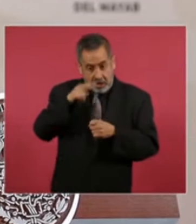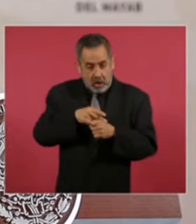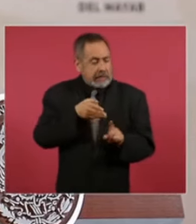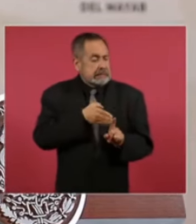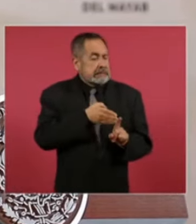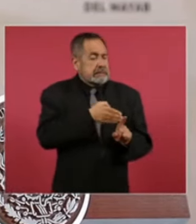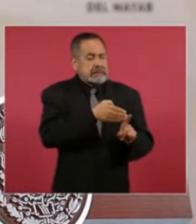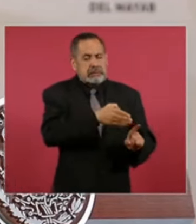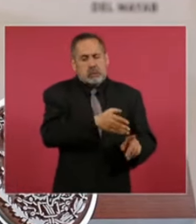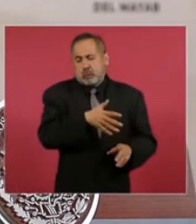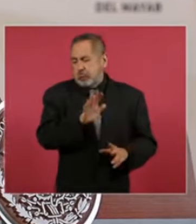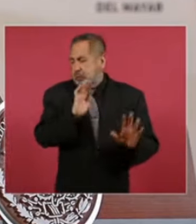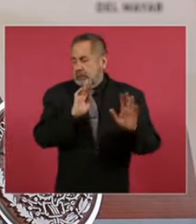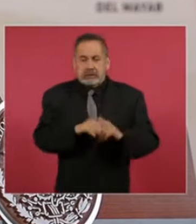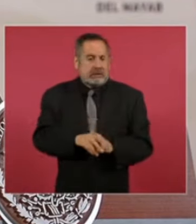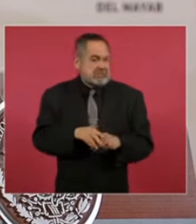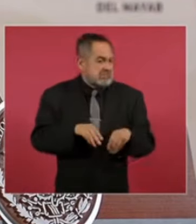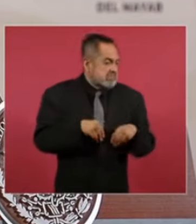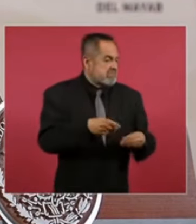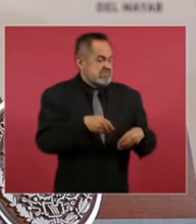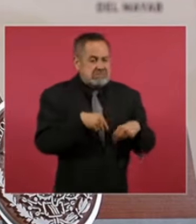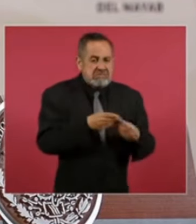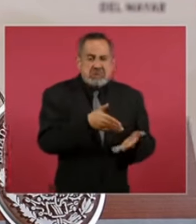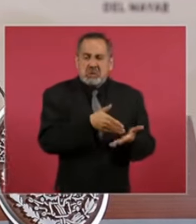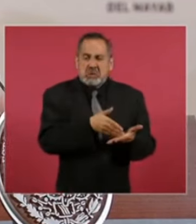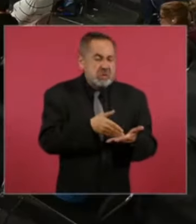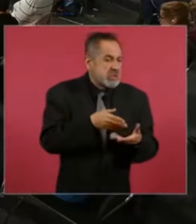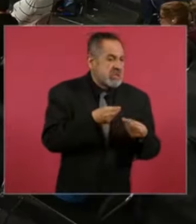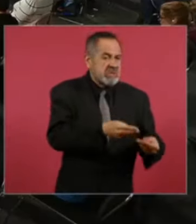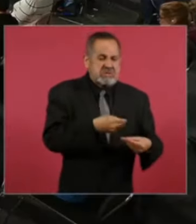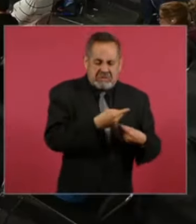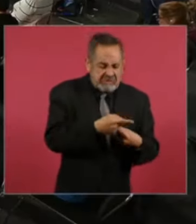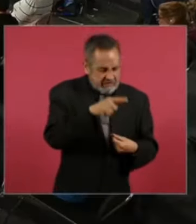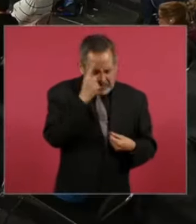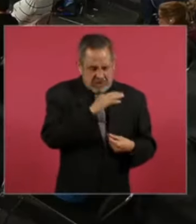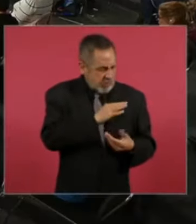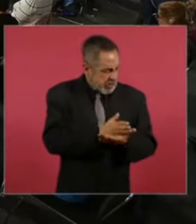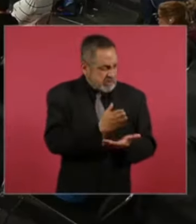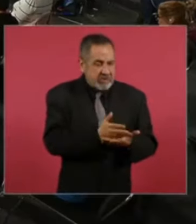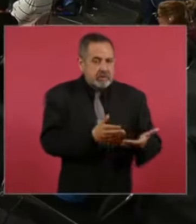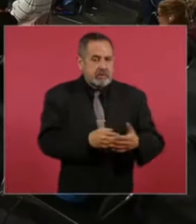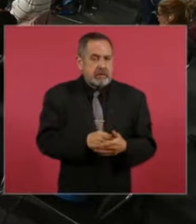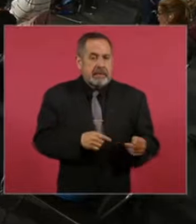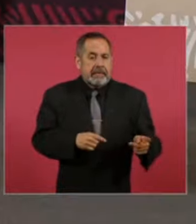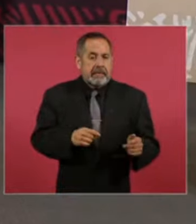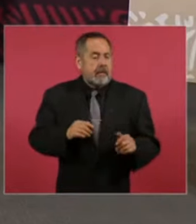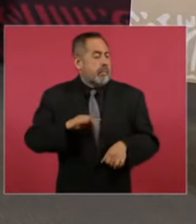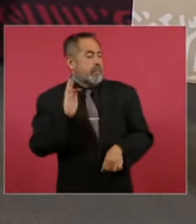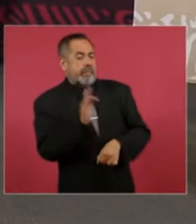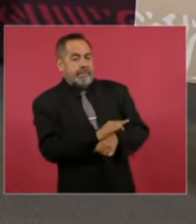Se le daban muchas facilidades. Bueno, para beneficiar a esa empresa